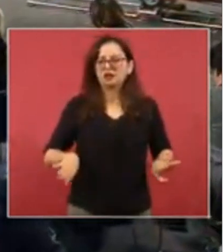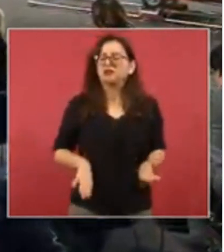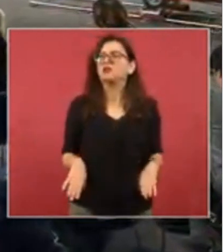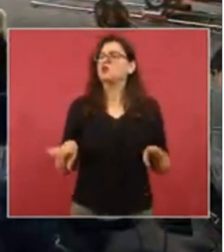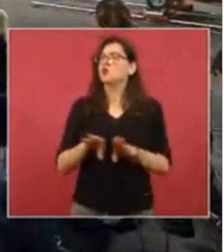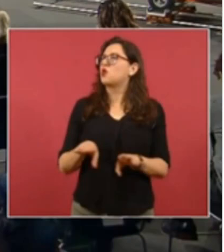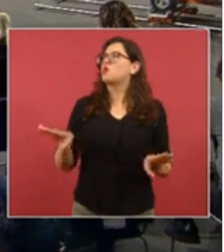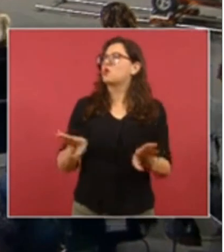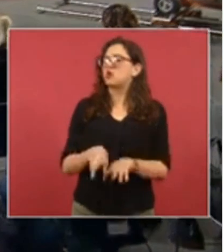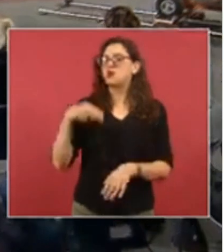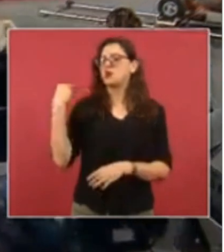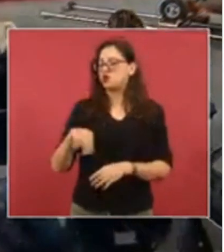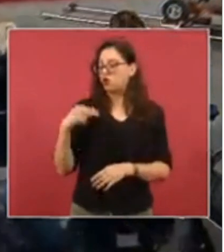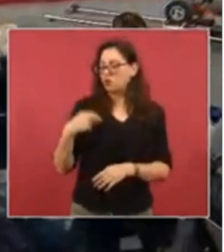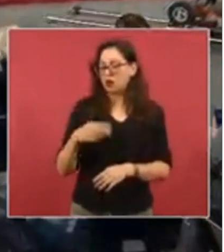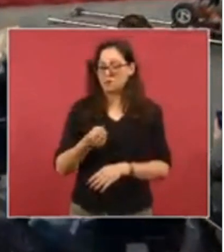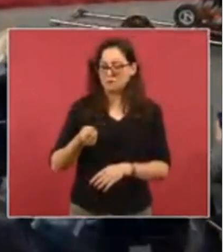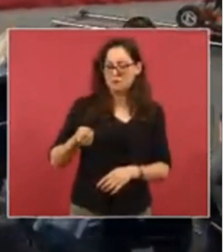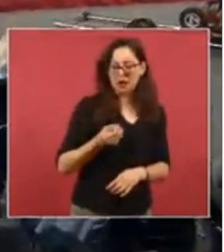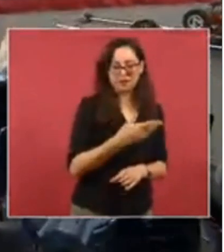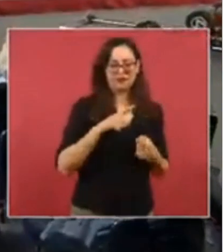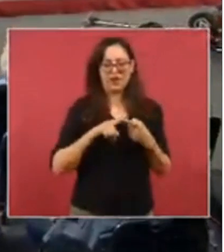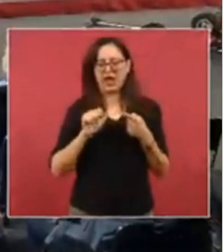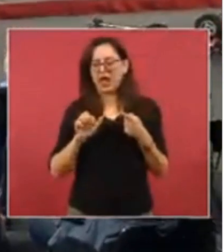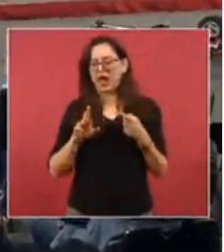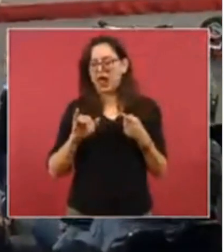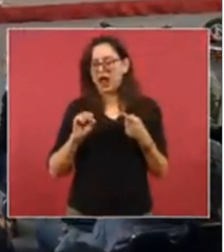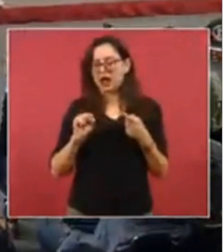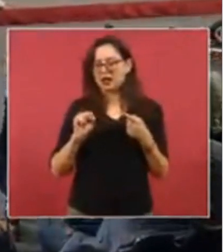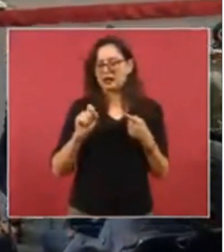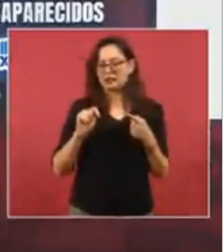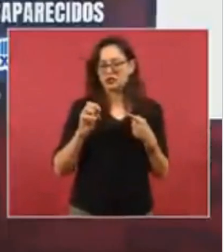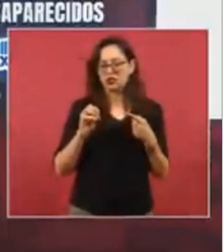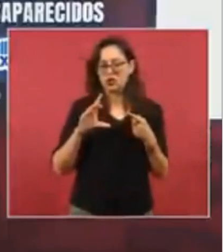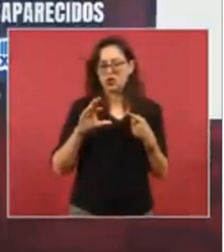decirles aristócratas, oligarcas,